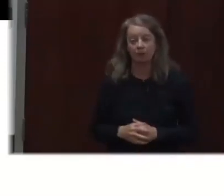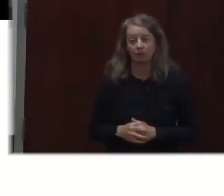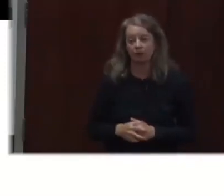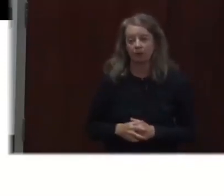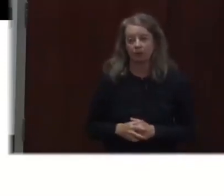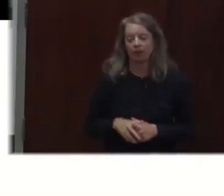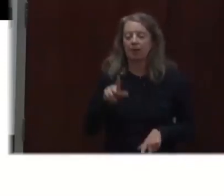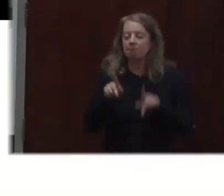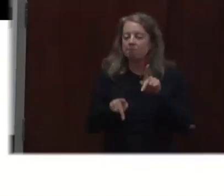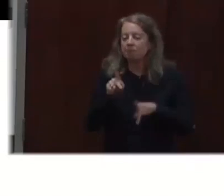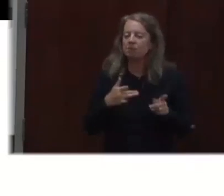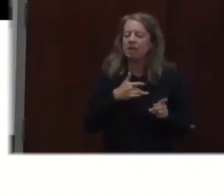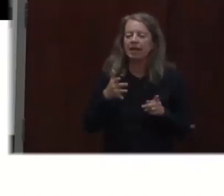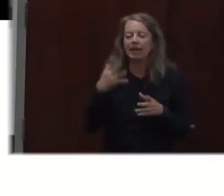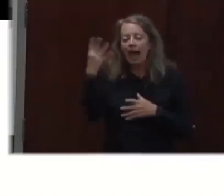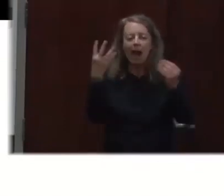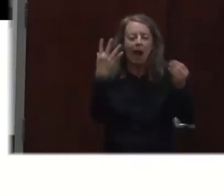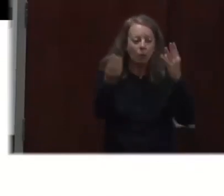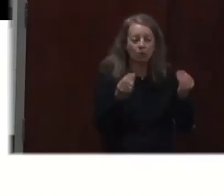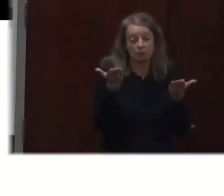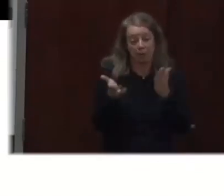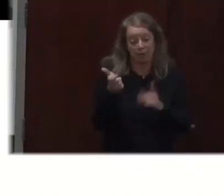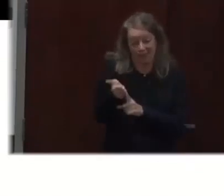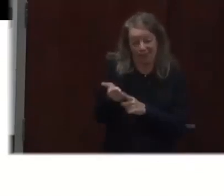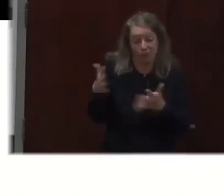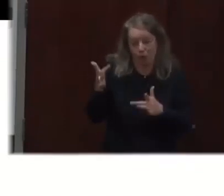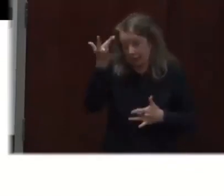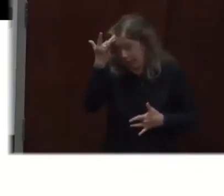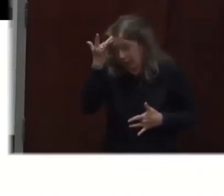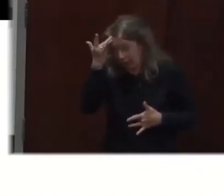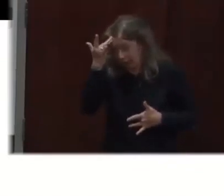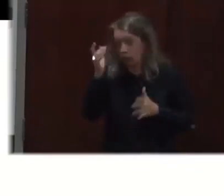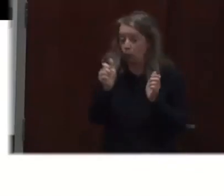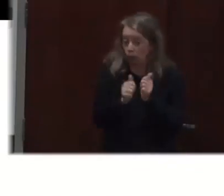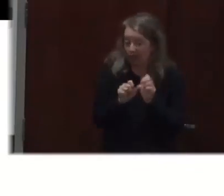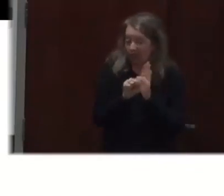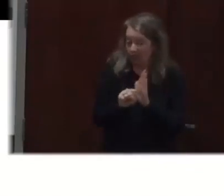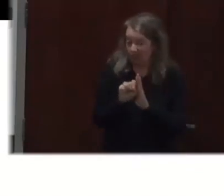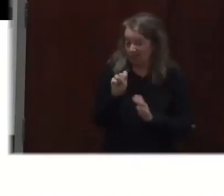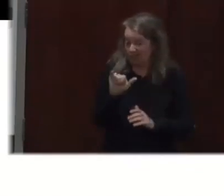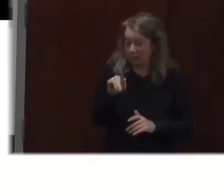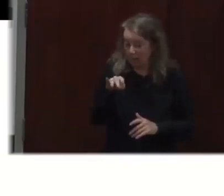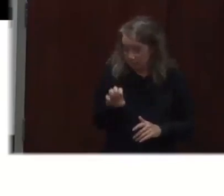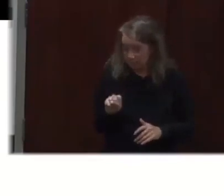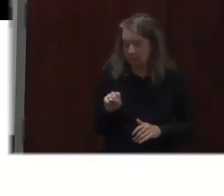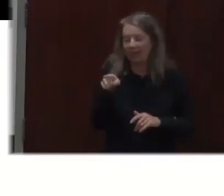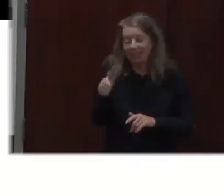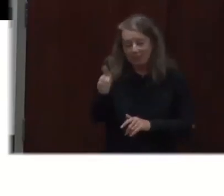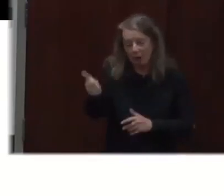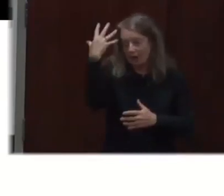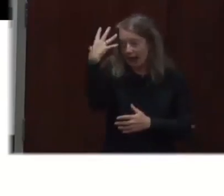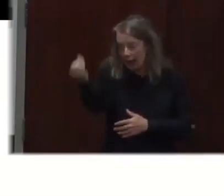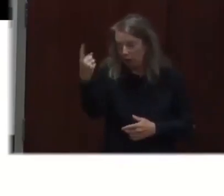Y también estamos viendo que la gente no está siguiendo nuestras recomendaciones de